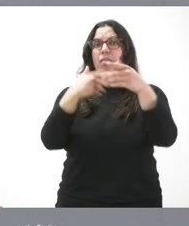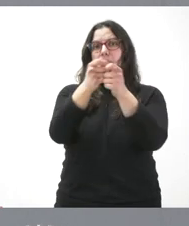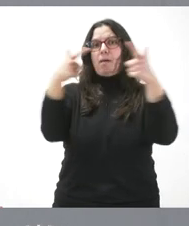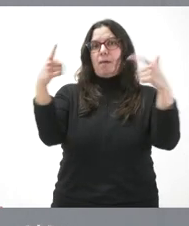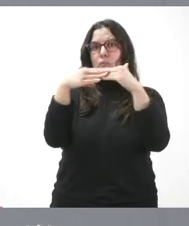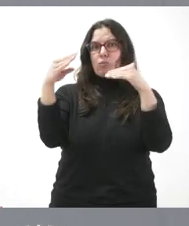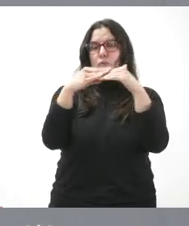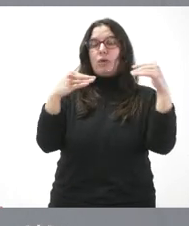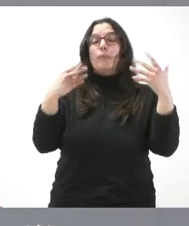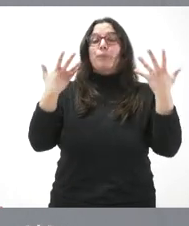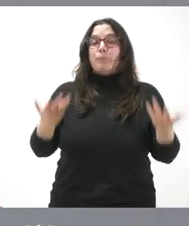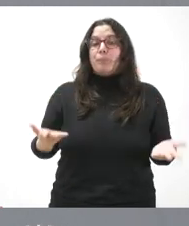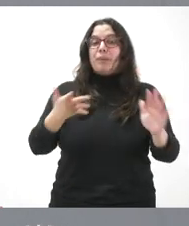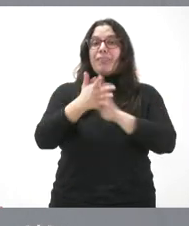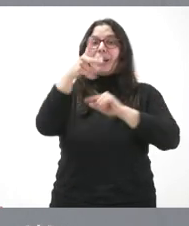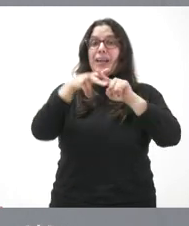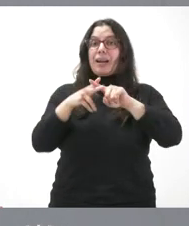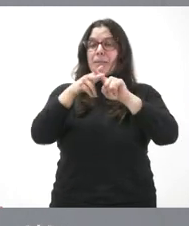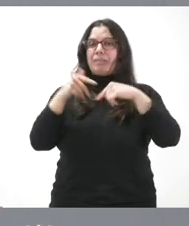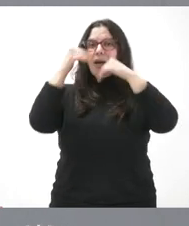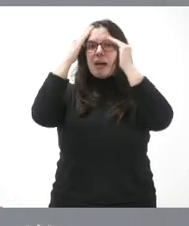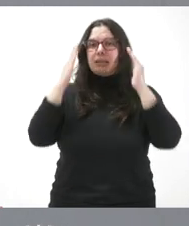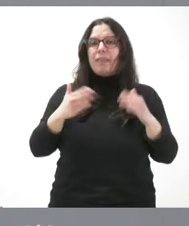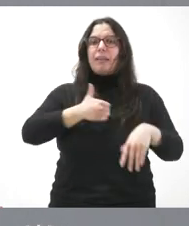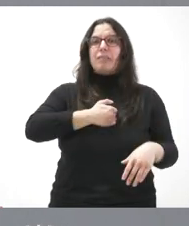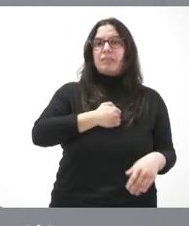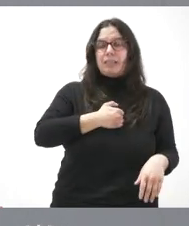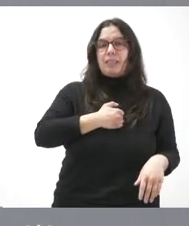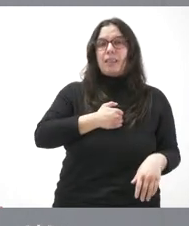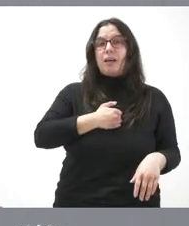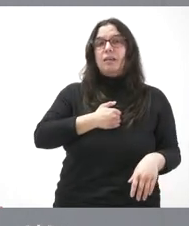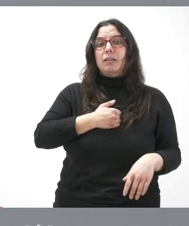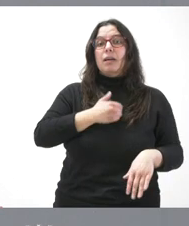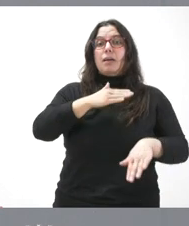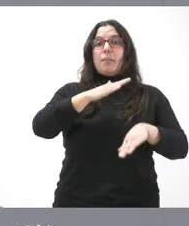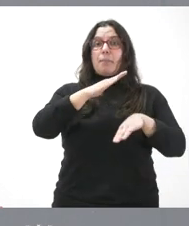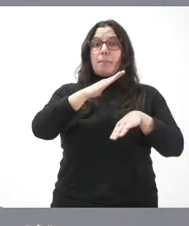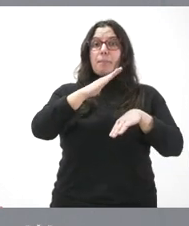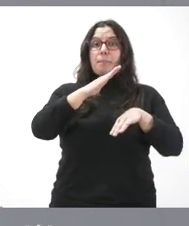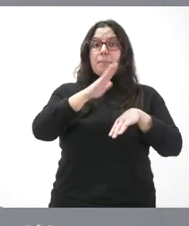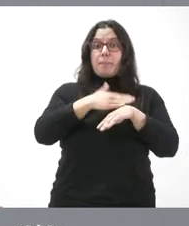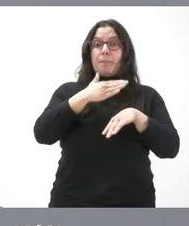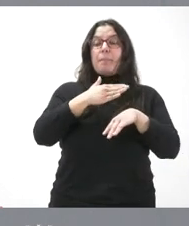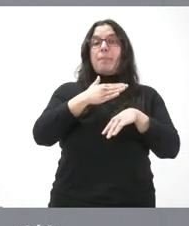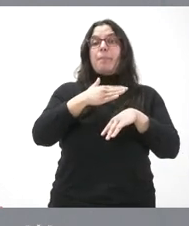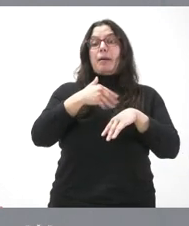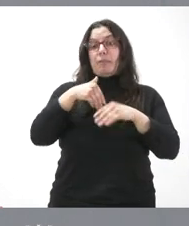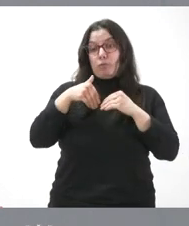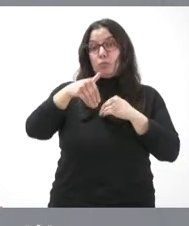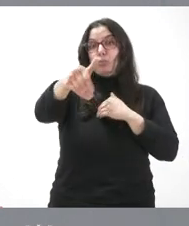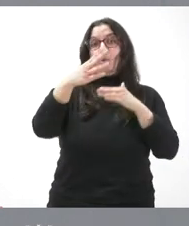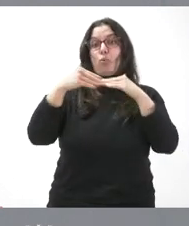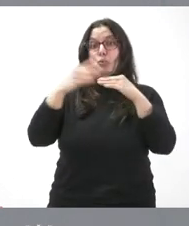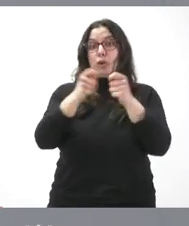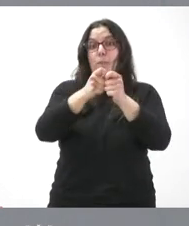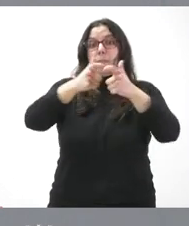De esta forma, esta herramienta va a dar soporte a la teleasistencia para que, en dicho incremento de intervalo del número